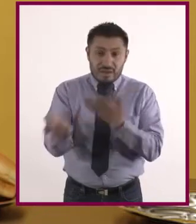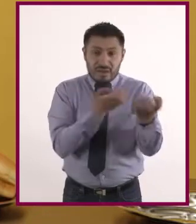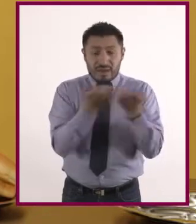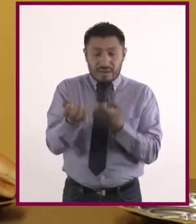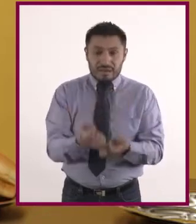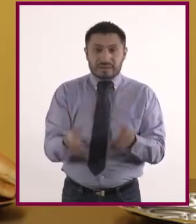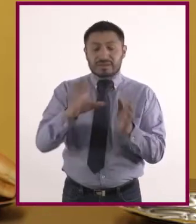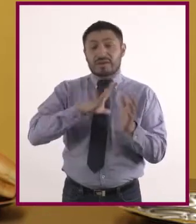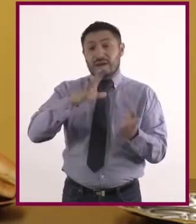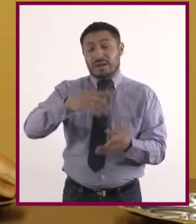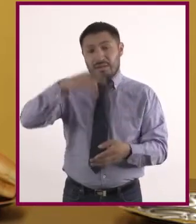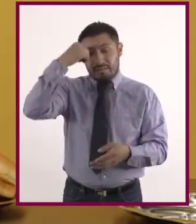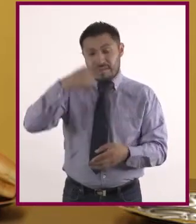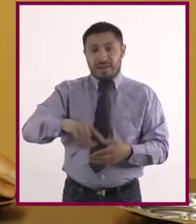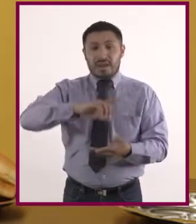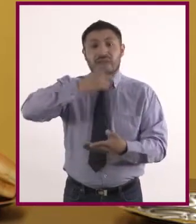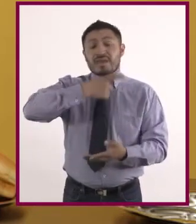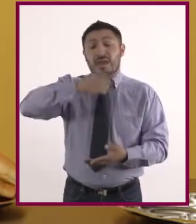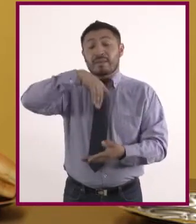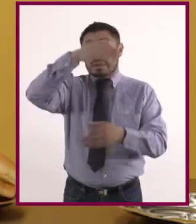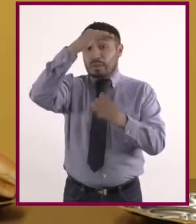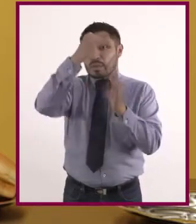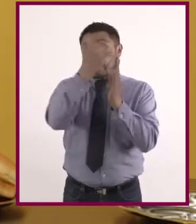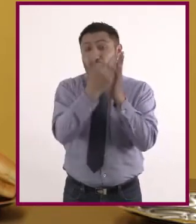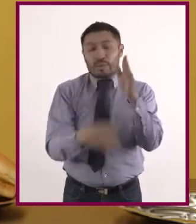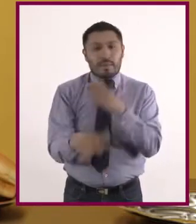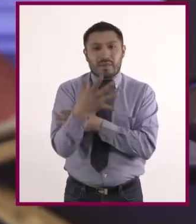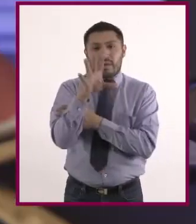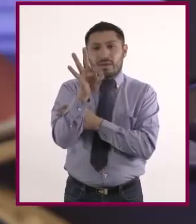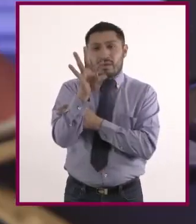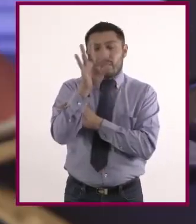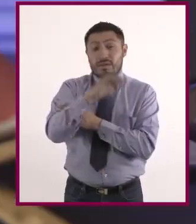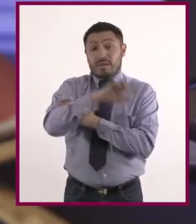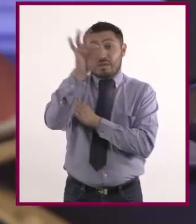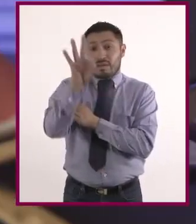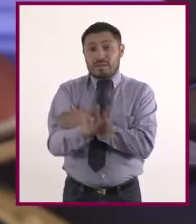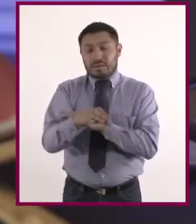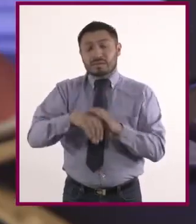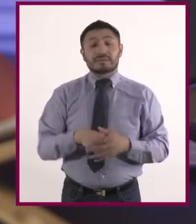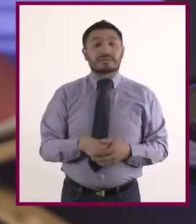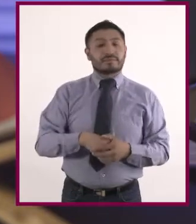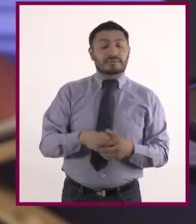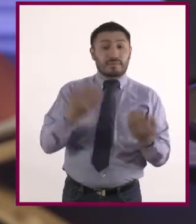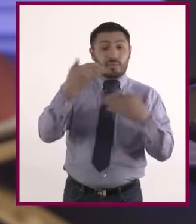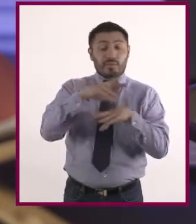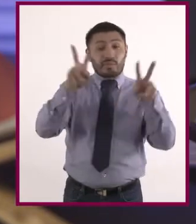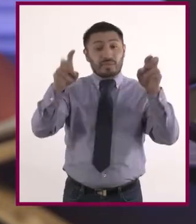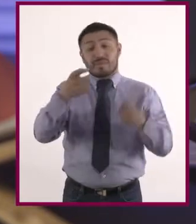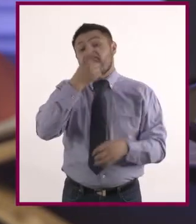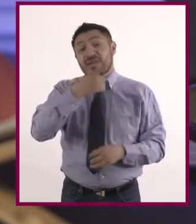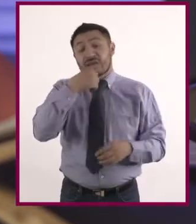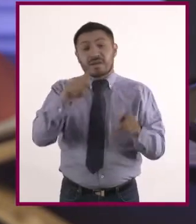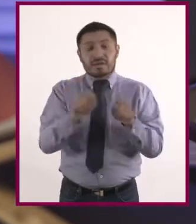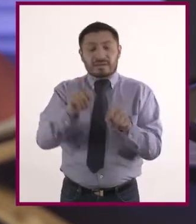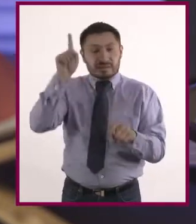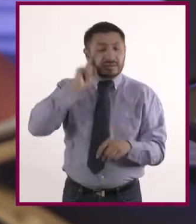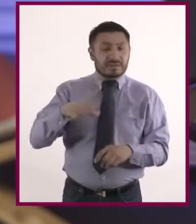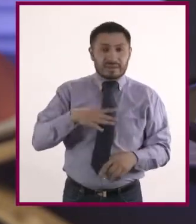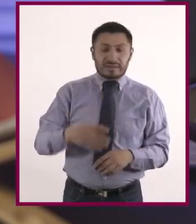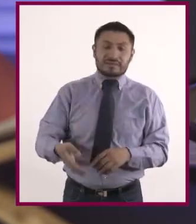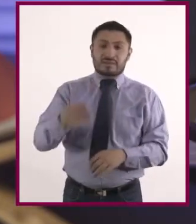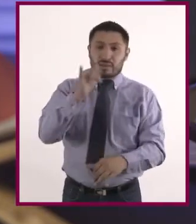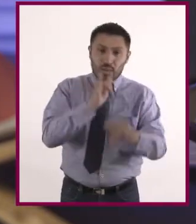peso disminuyen el riesgo de padecerla en cerca del 40%. Hablando de diabetes, mi tía que la padece consume bebidas con